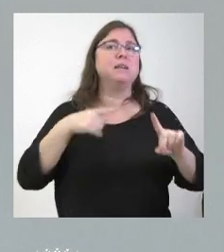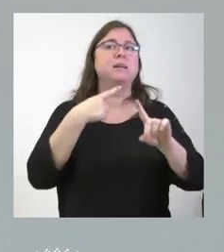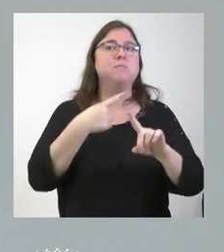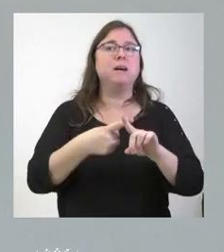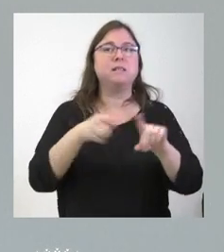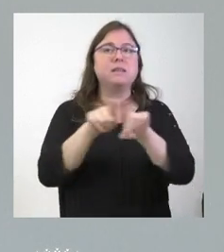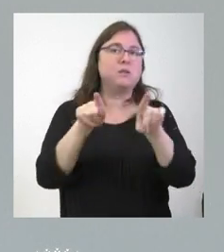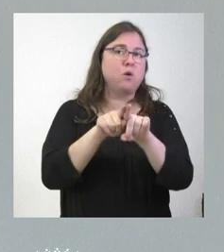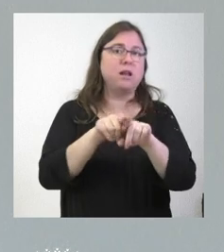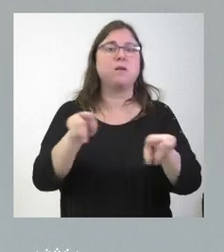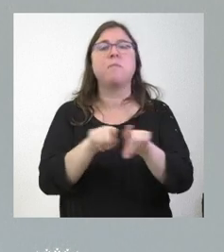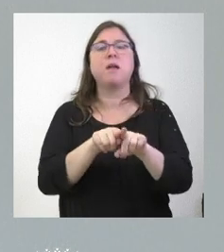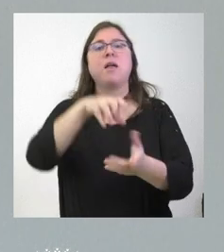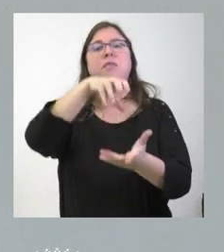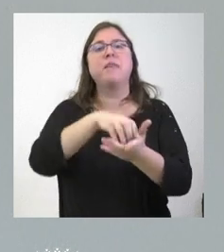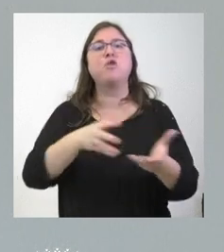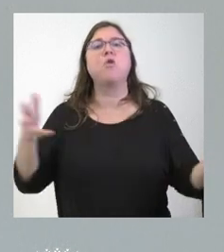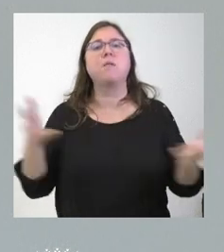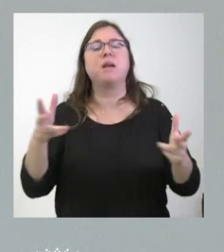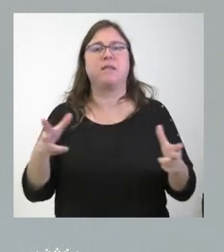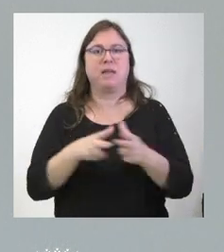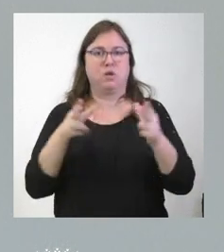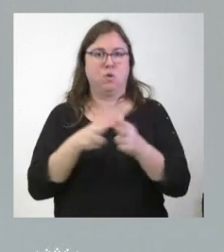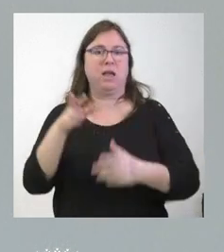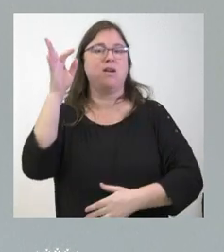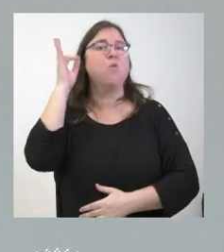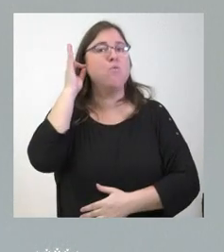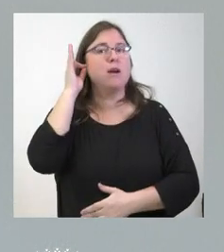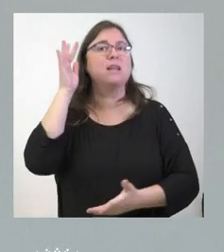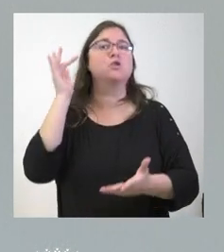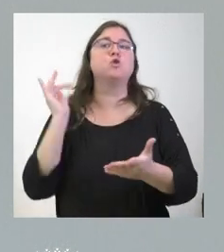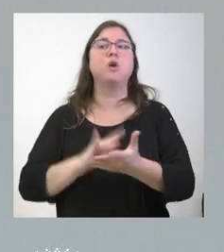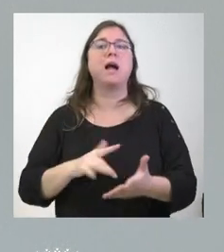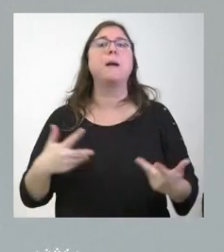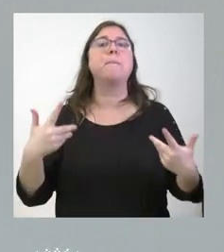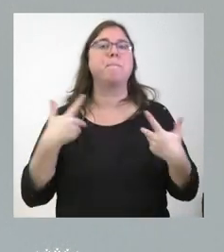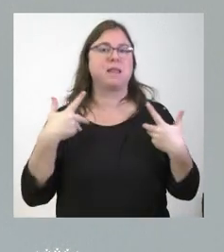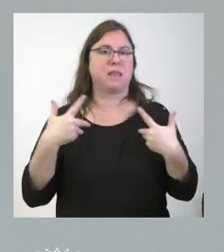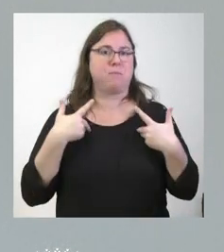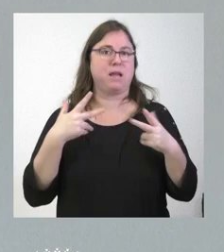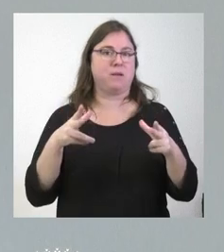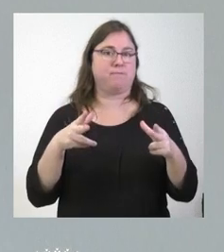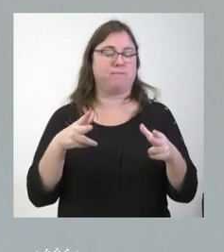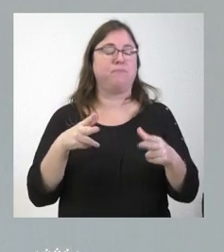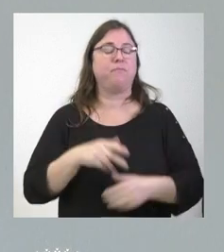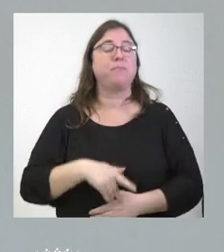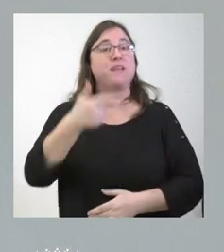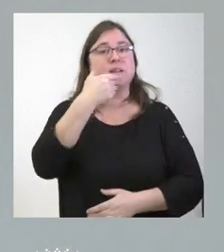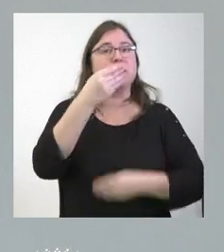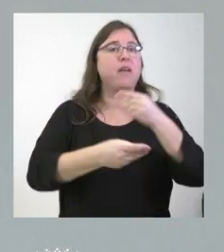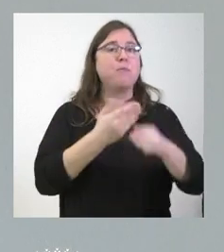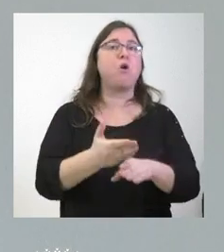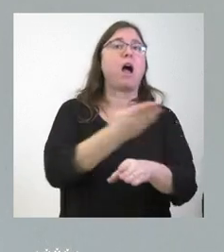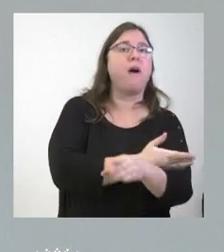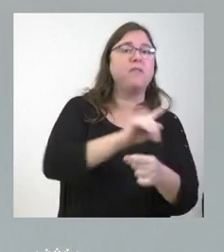se ha apuntado este centro de emergencia social para las mujeres víctimas de violencia de género. El que nosotros lo podamos hacer un poco antes, un poco después,